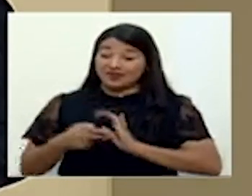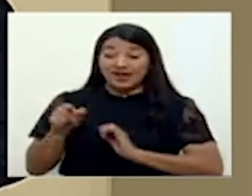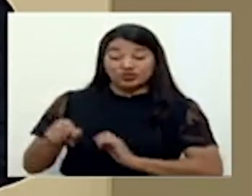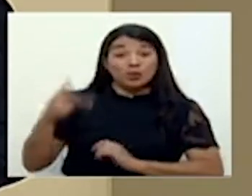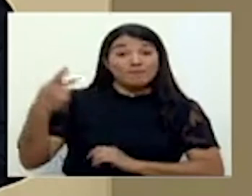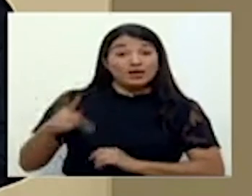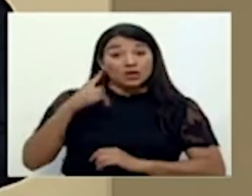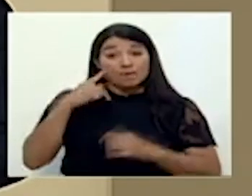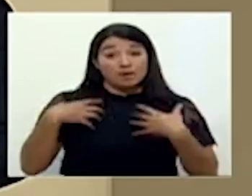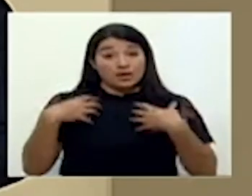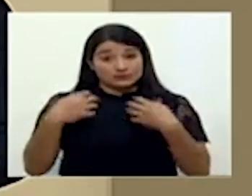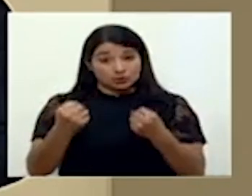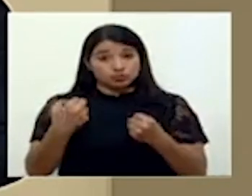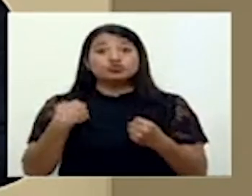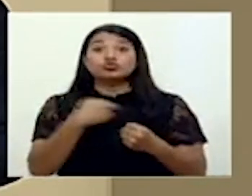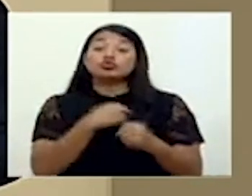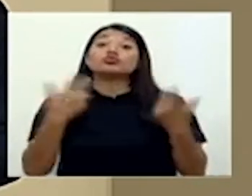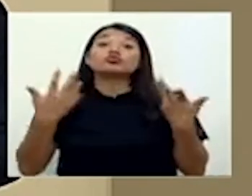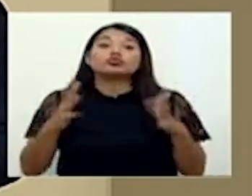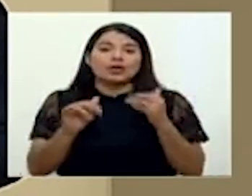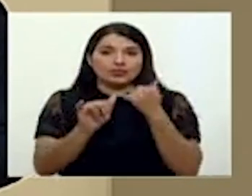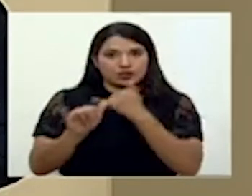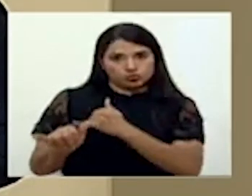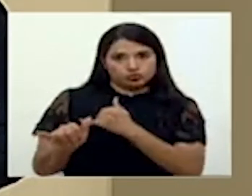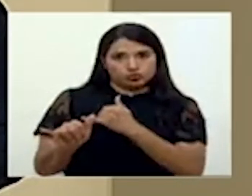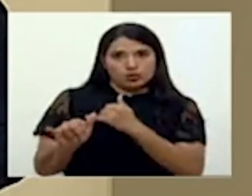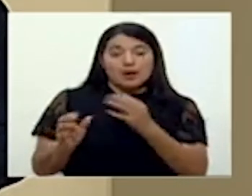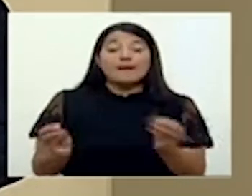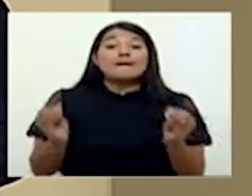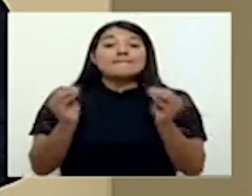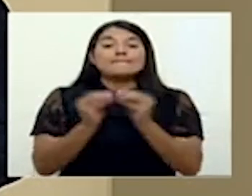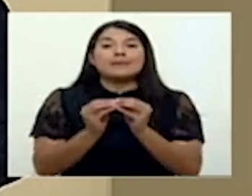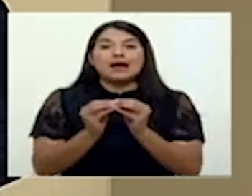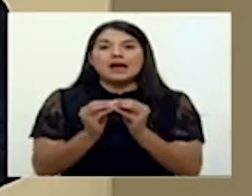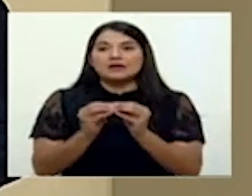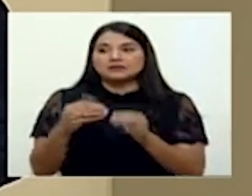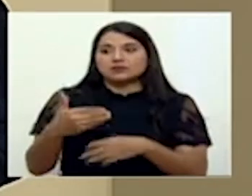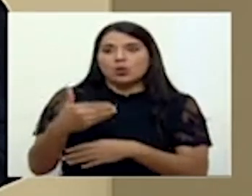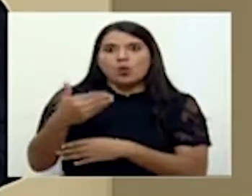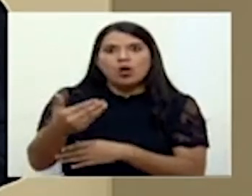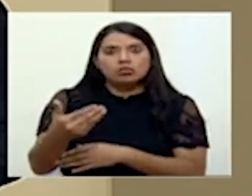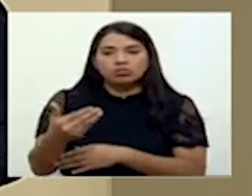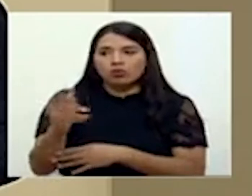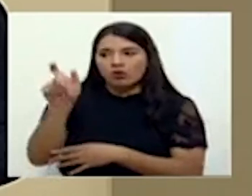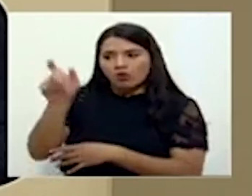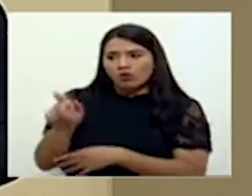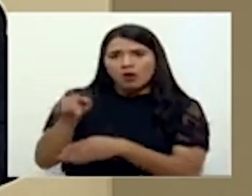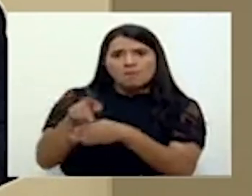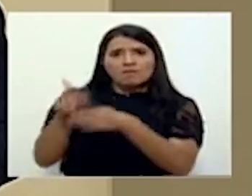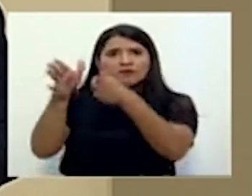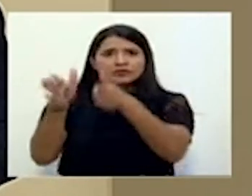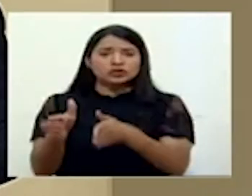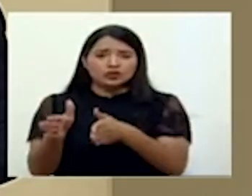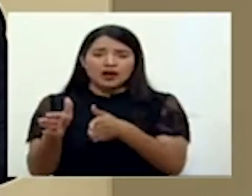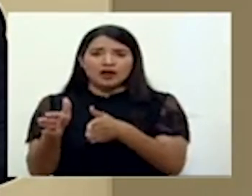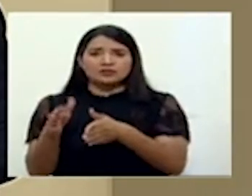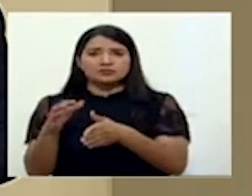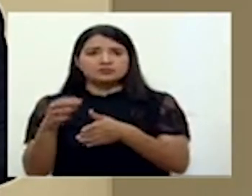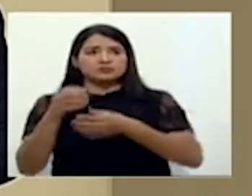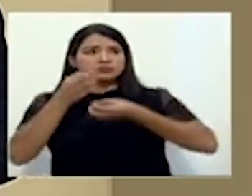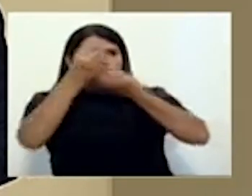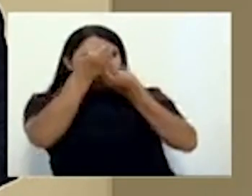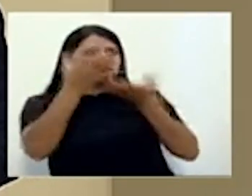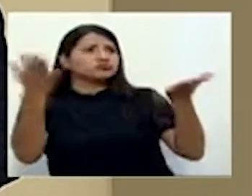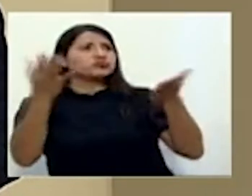hemos hecho algunas denuncias, sobre todo cuando han habido profesionales de ciertas ramas, en donde ya